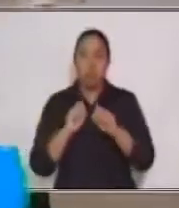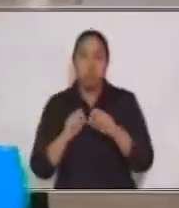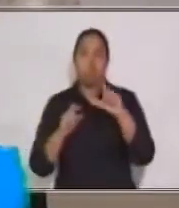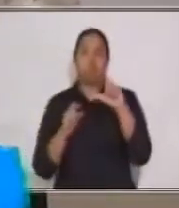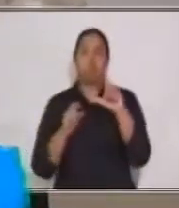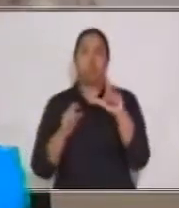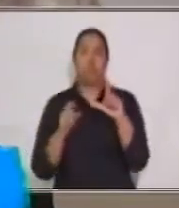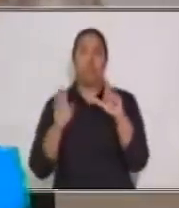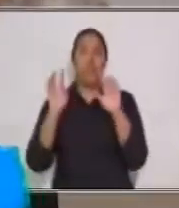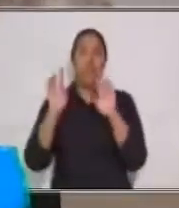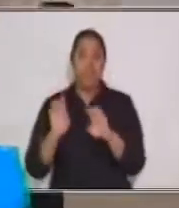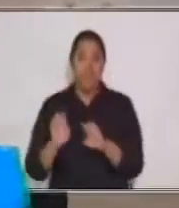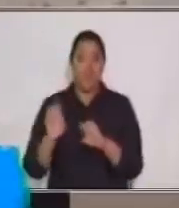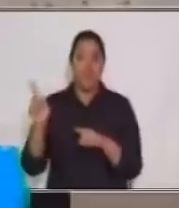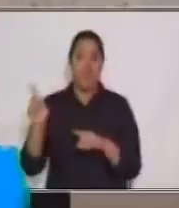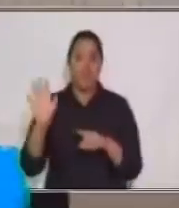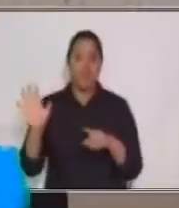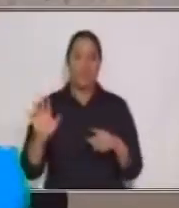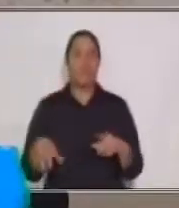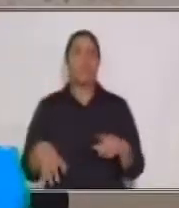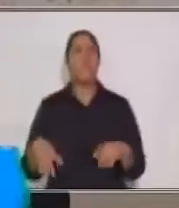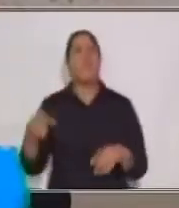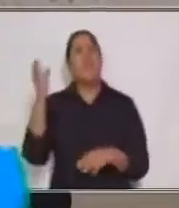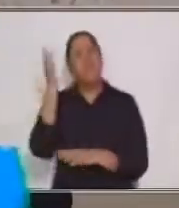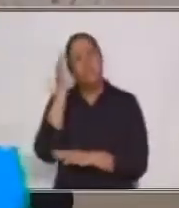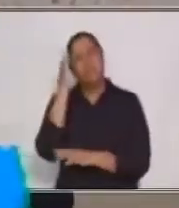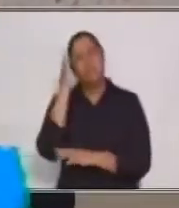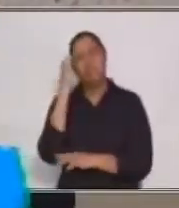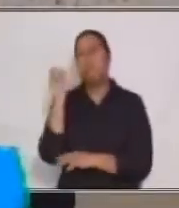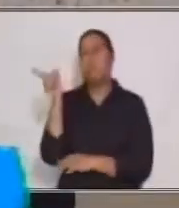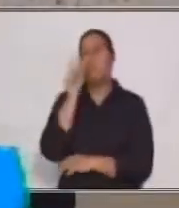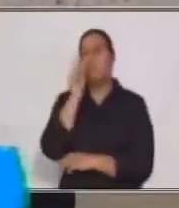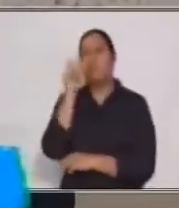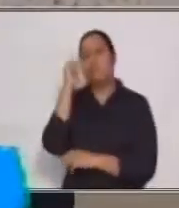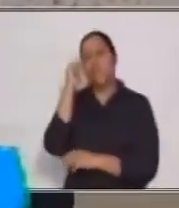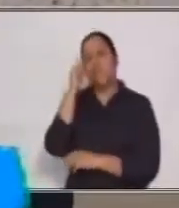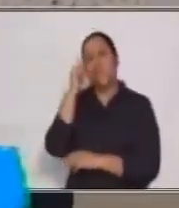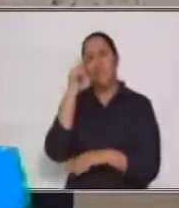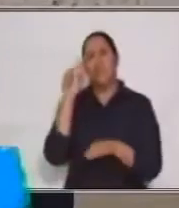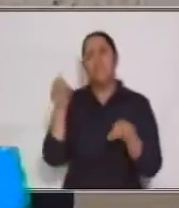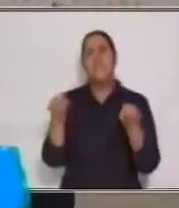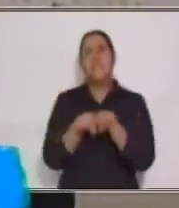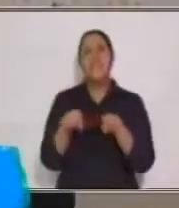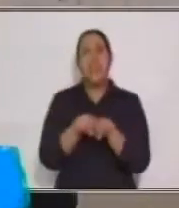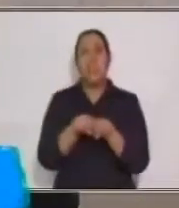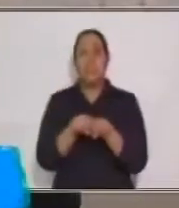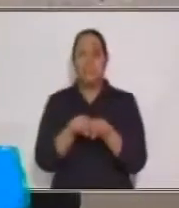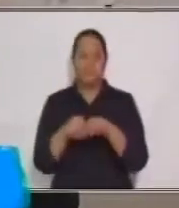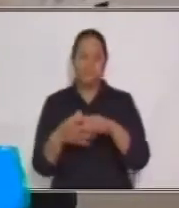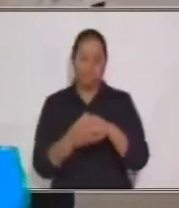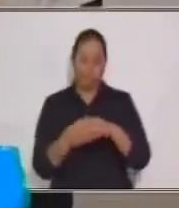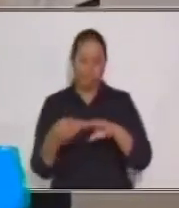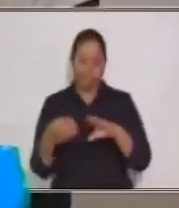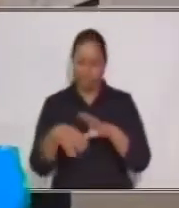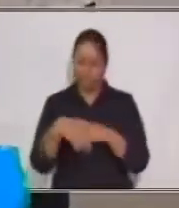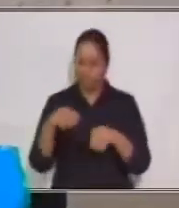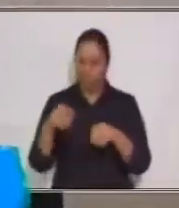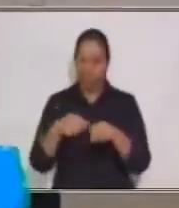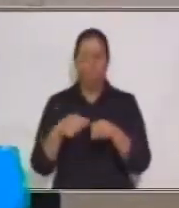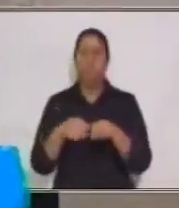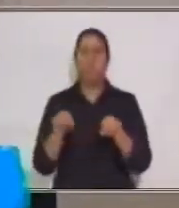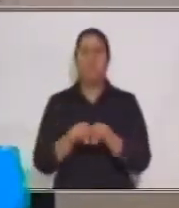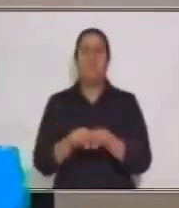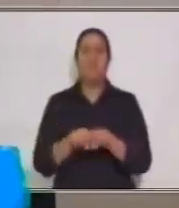Marco pensó que eran los zapatos. Por eso, le pidió a su mamá que le comprara otro par.